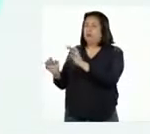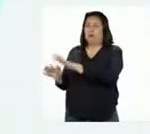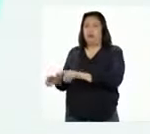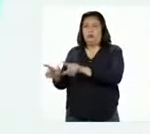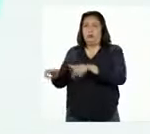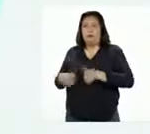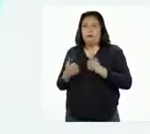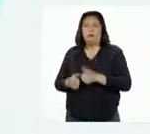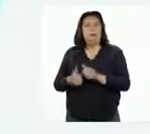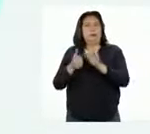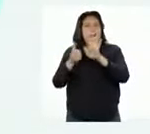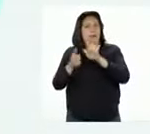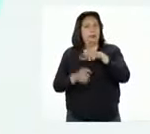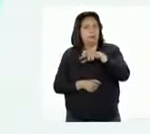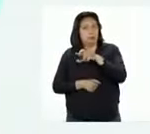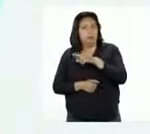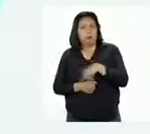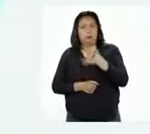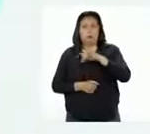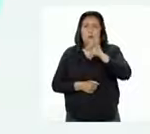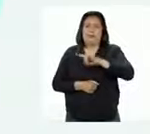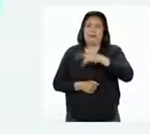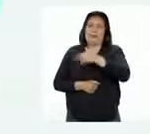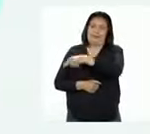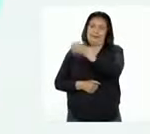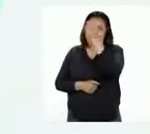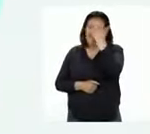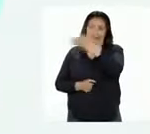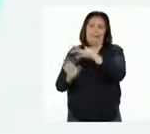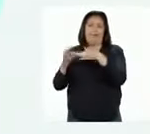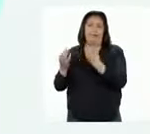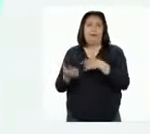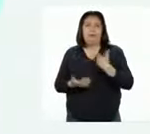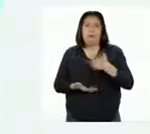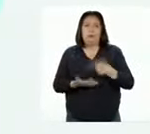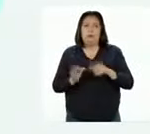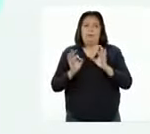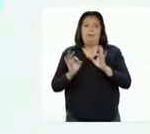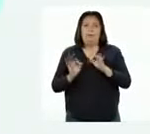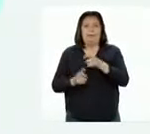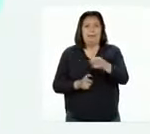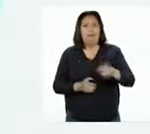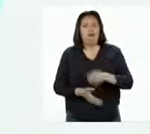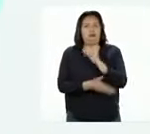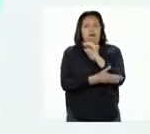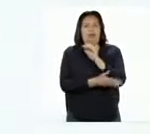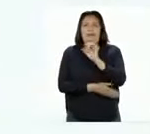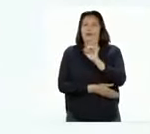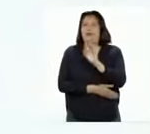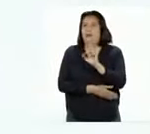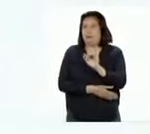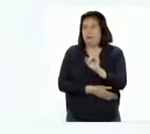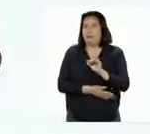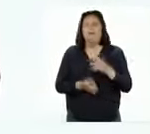Esto vale seis espacios porque es urgente hacer conocer a nuestra familia las acciones que ponen en peligro a esta especie.